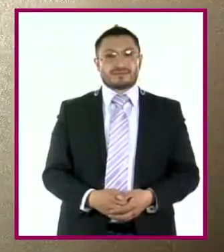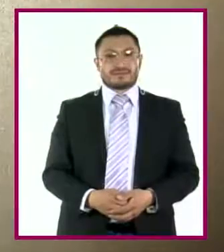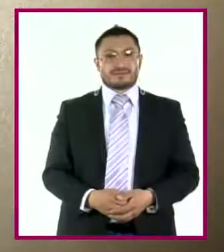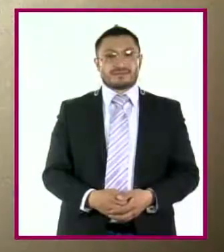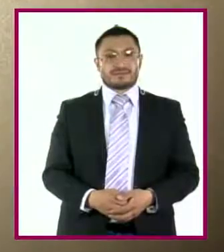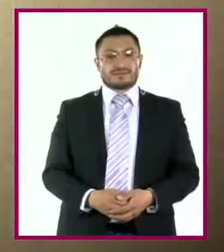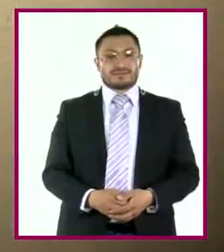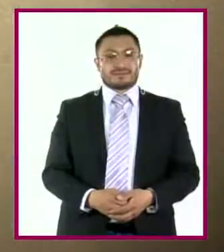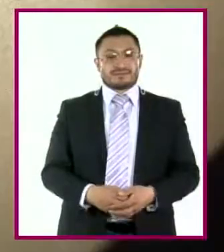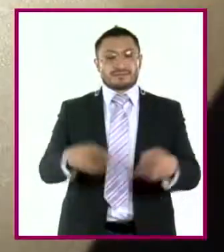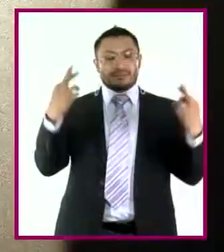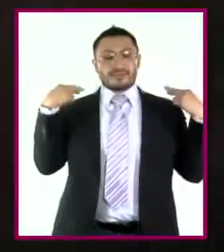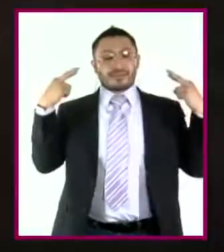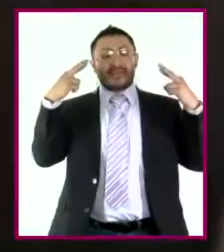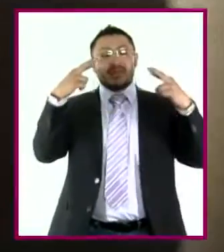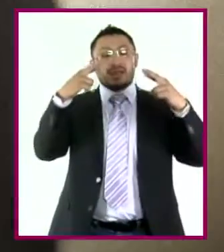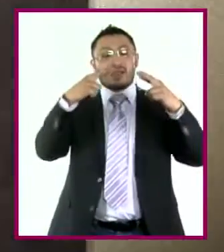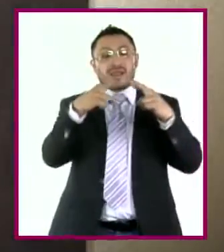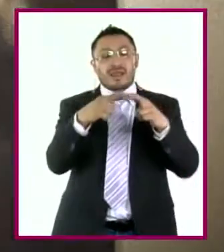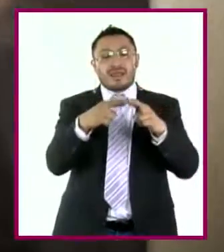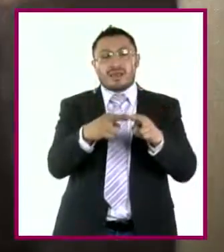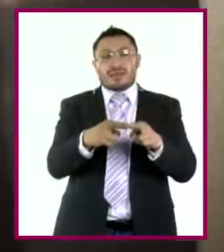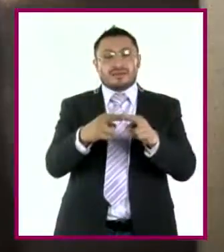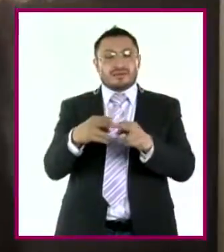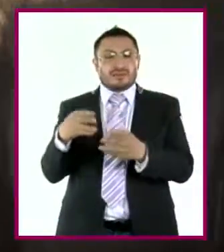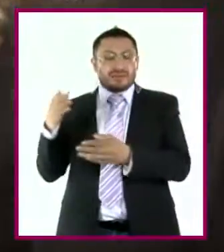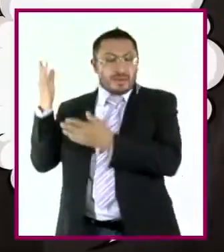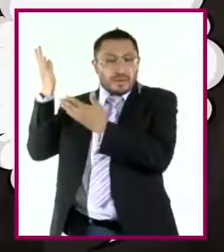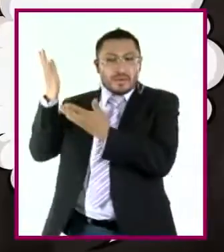El profesor Wutner llegó como siempre a su clase.